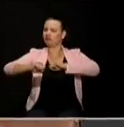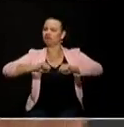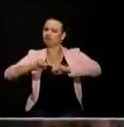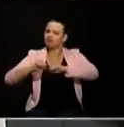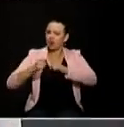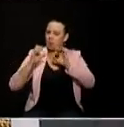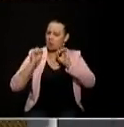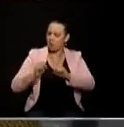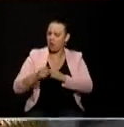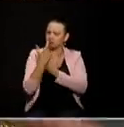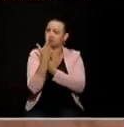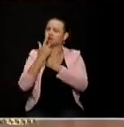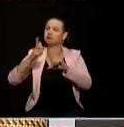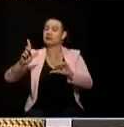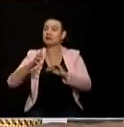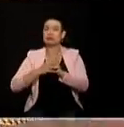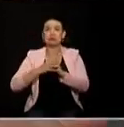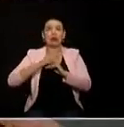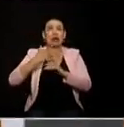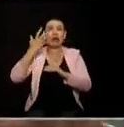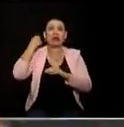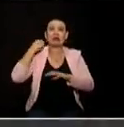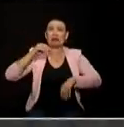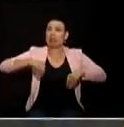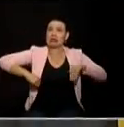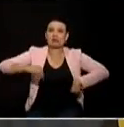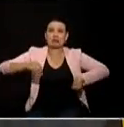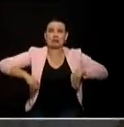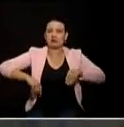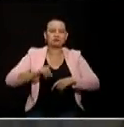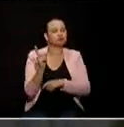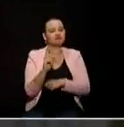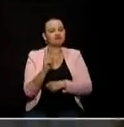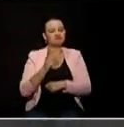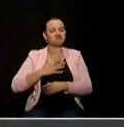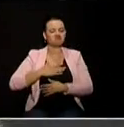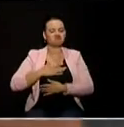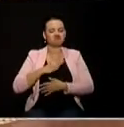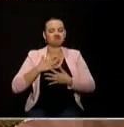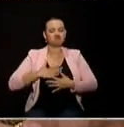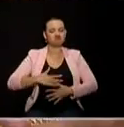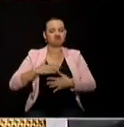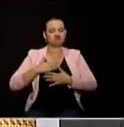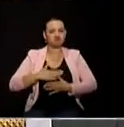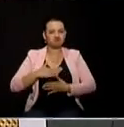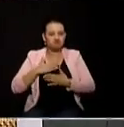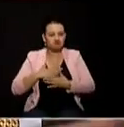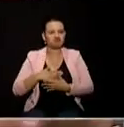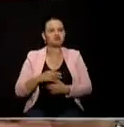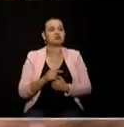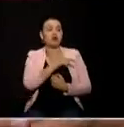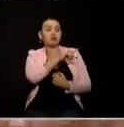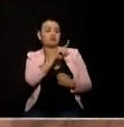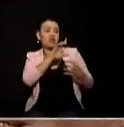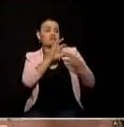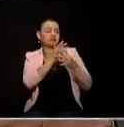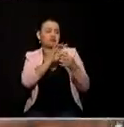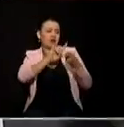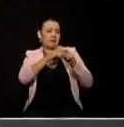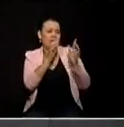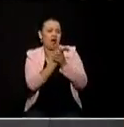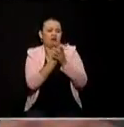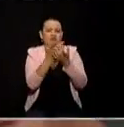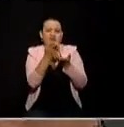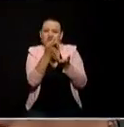impidan tomar decisiones en función del bien común y no de mis socios y de mis amigos tampoco soy el subalterno